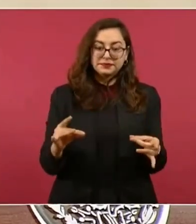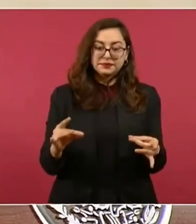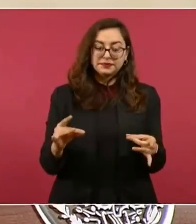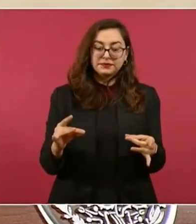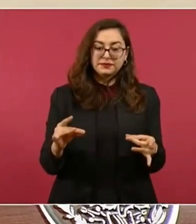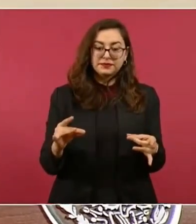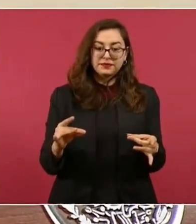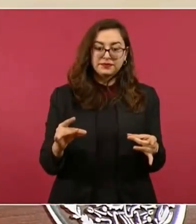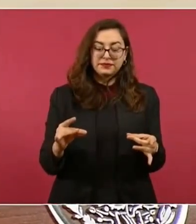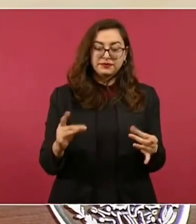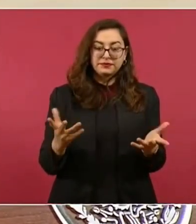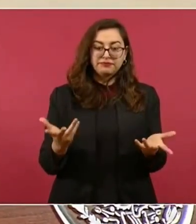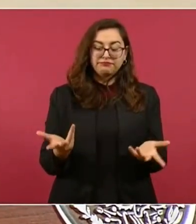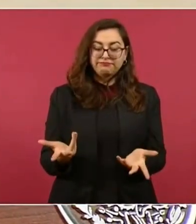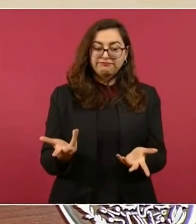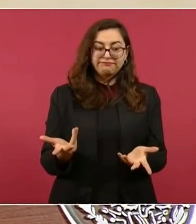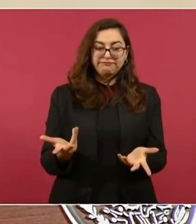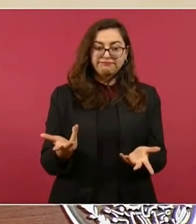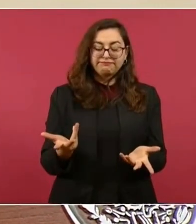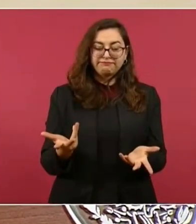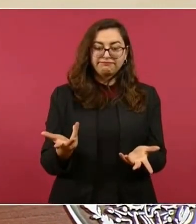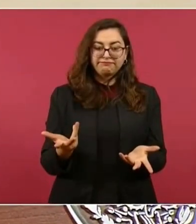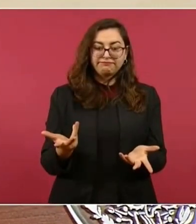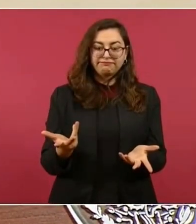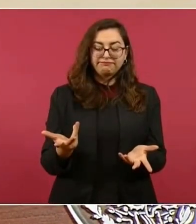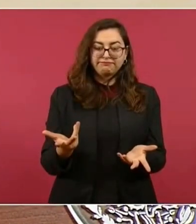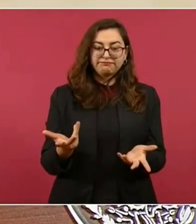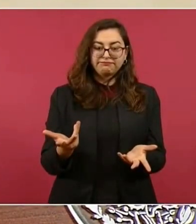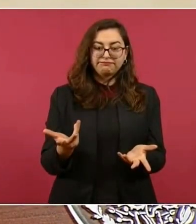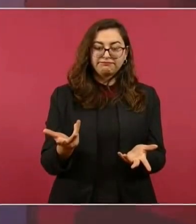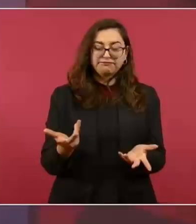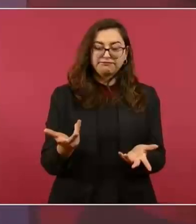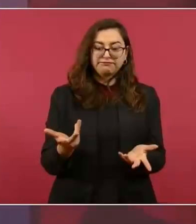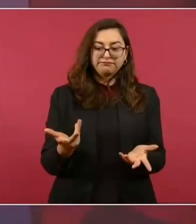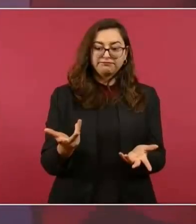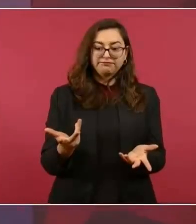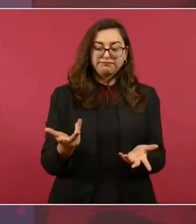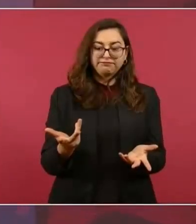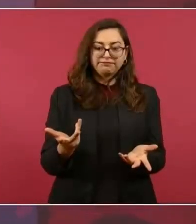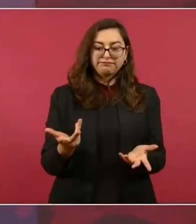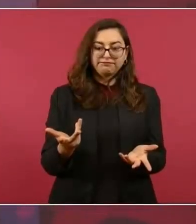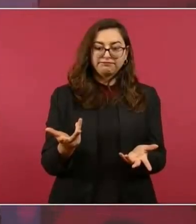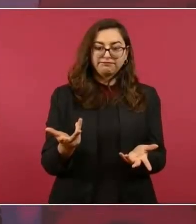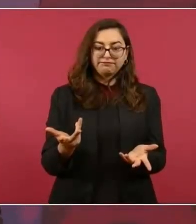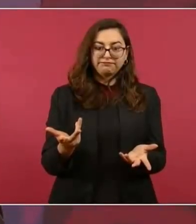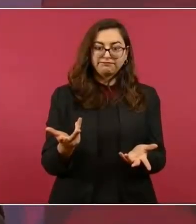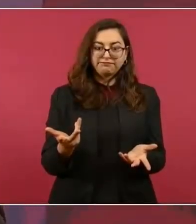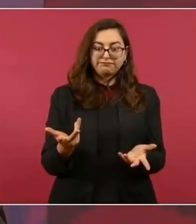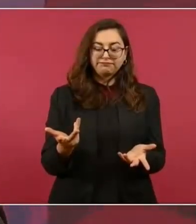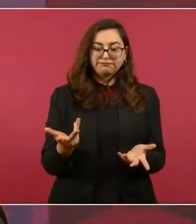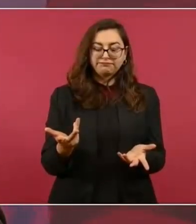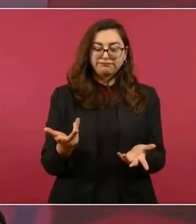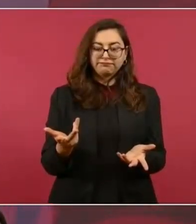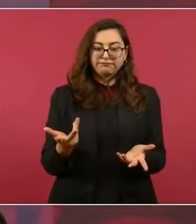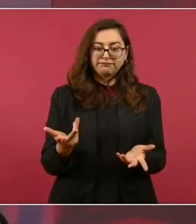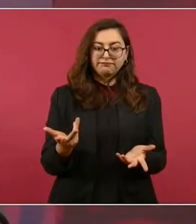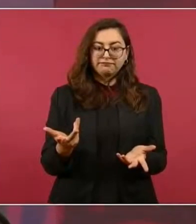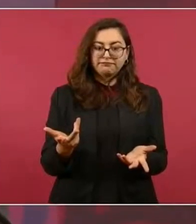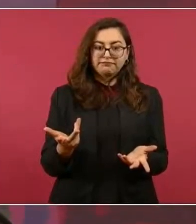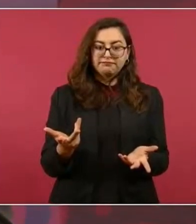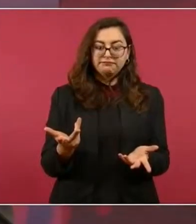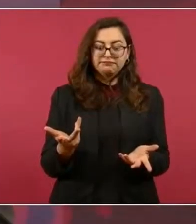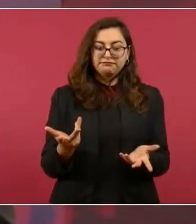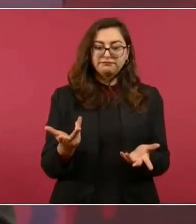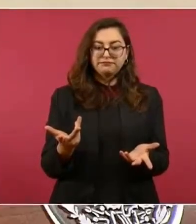golpear